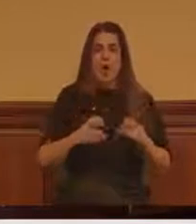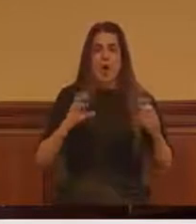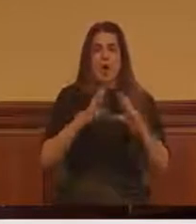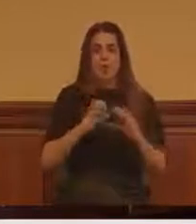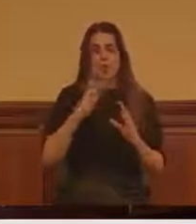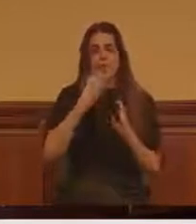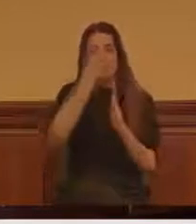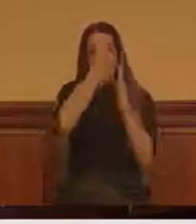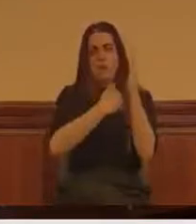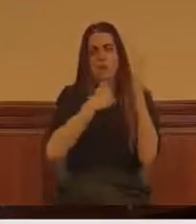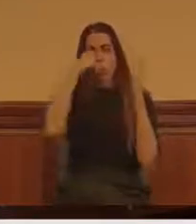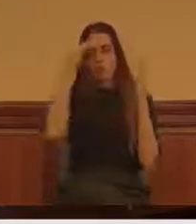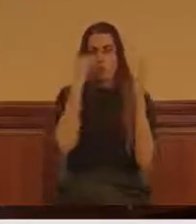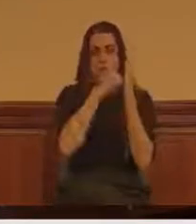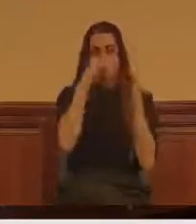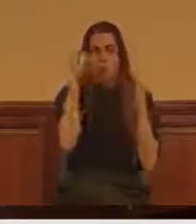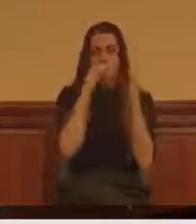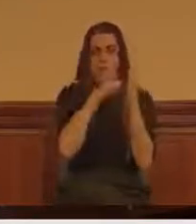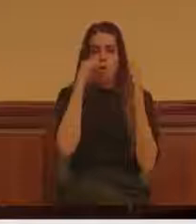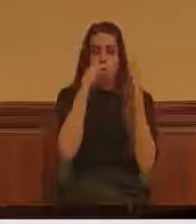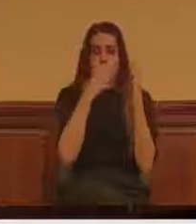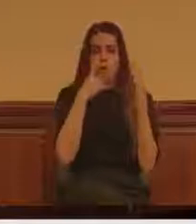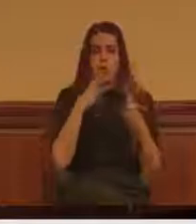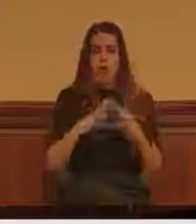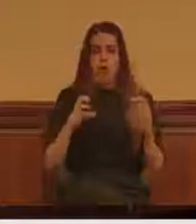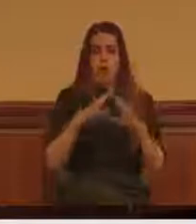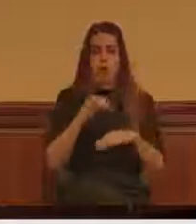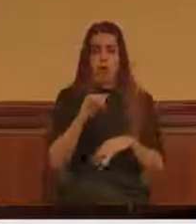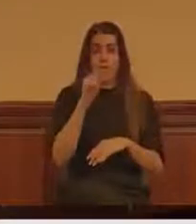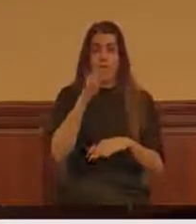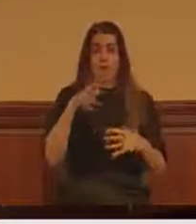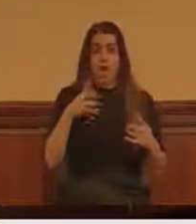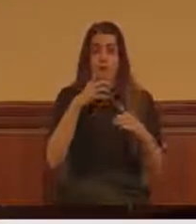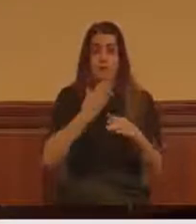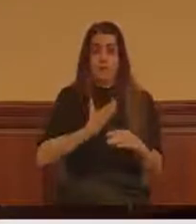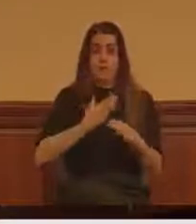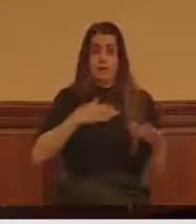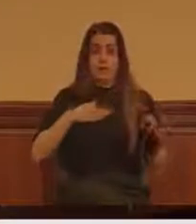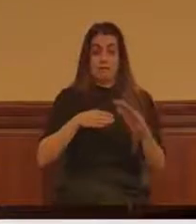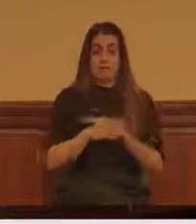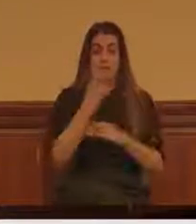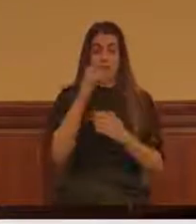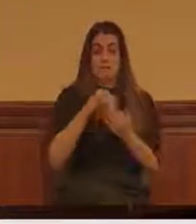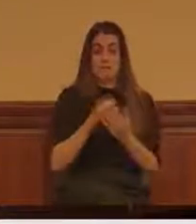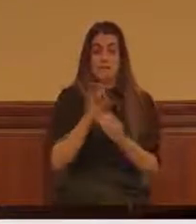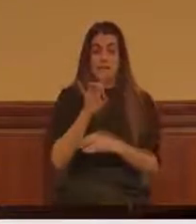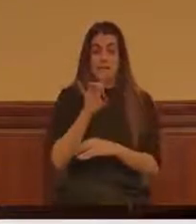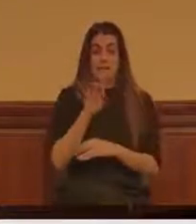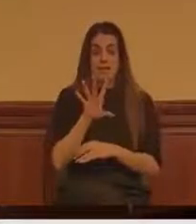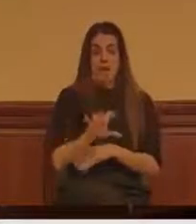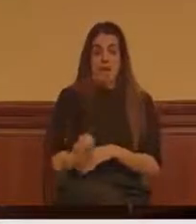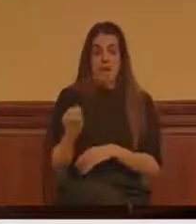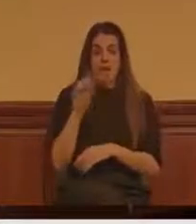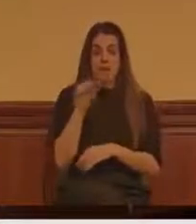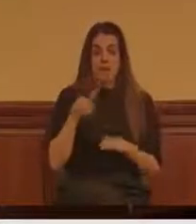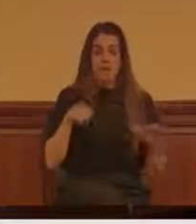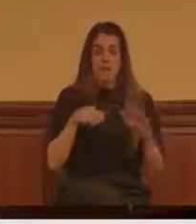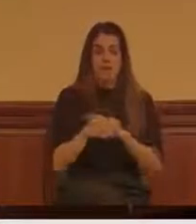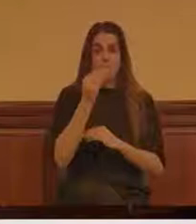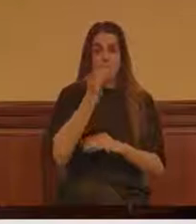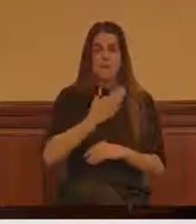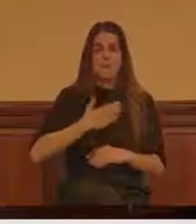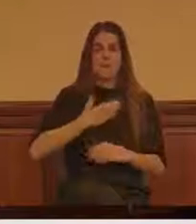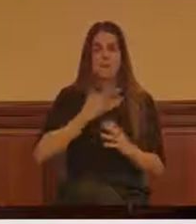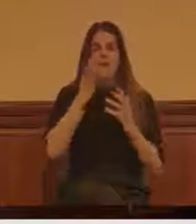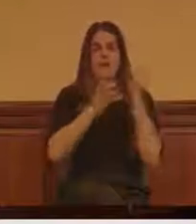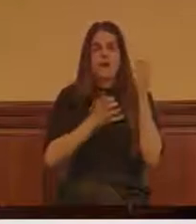contra la pared, porque desde que entramos en este ayuntamiento en el año 2015, pues el bienestar animal ha sido una